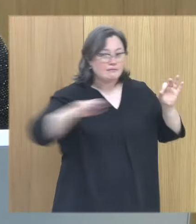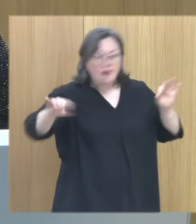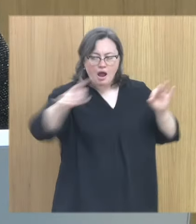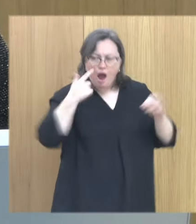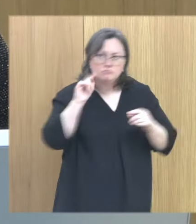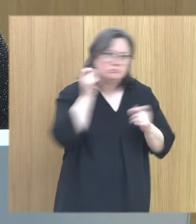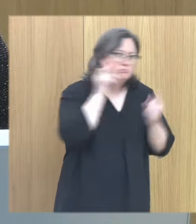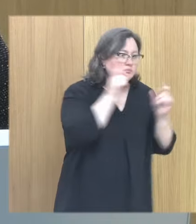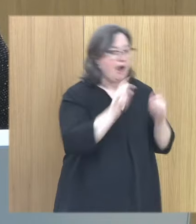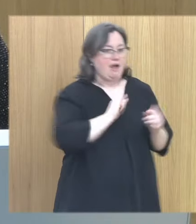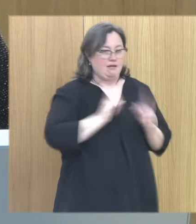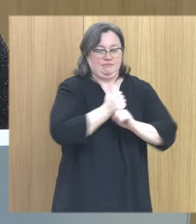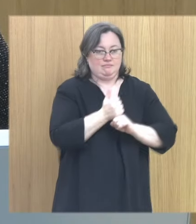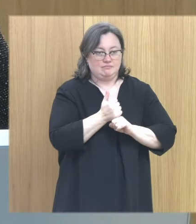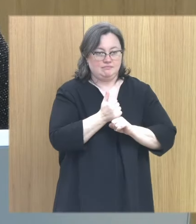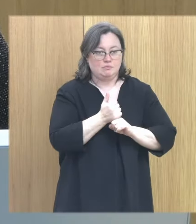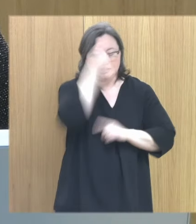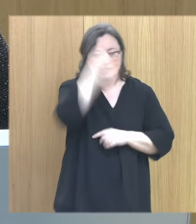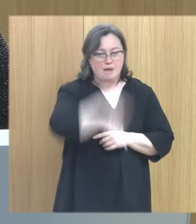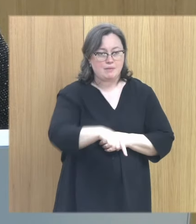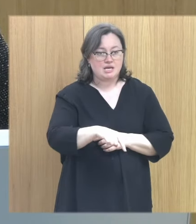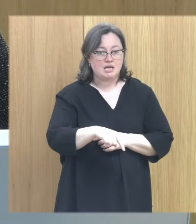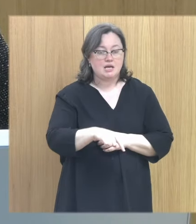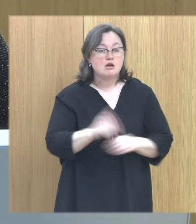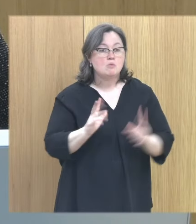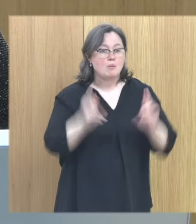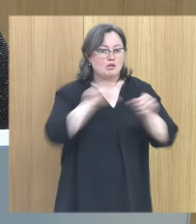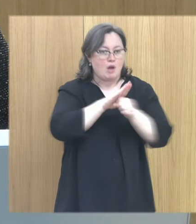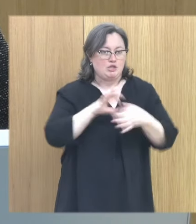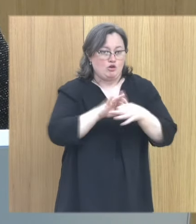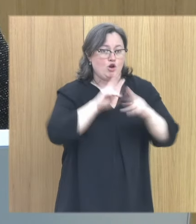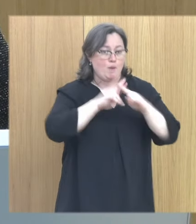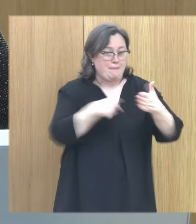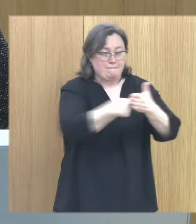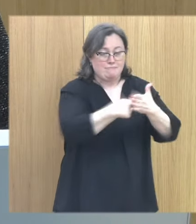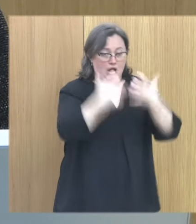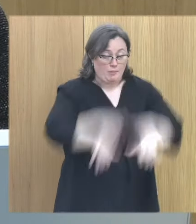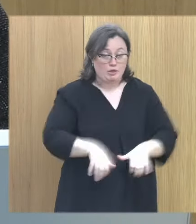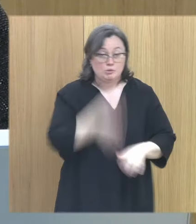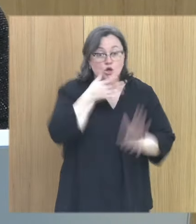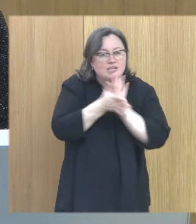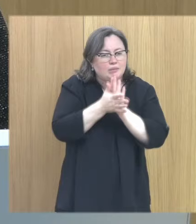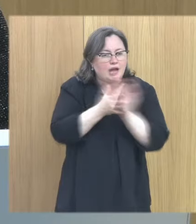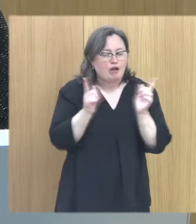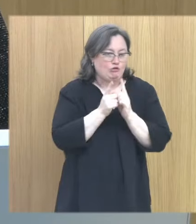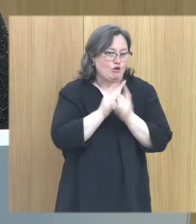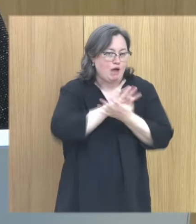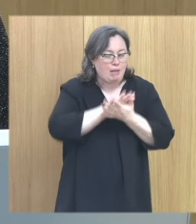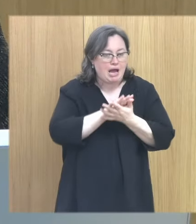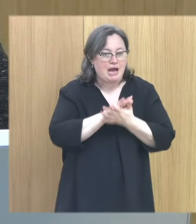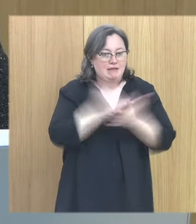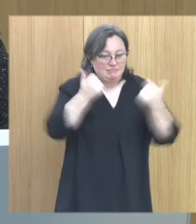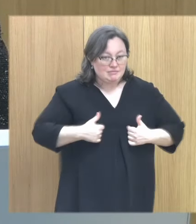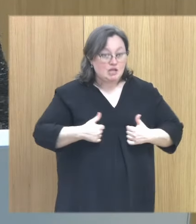identifica o te coloca en un determinado ámbito. Así que voy a tratar de contaros un poco esto,